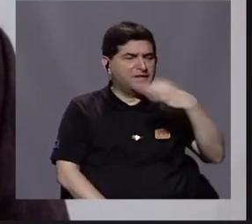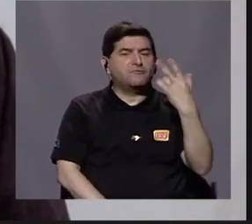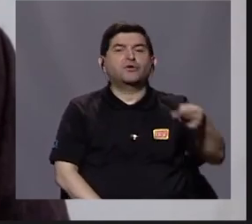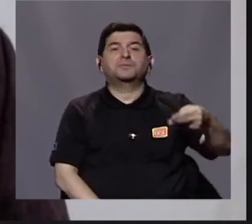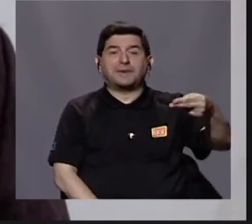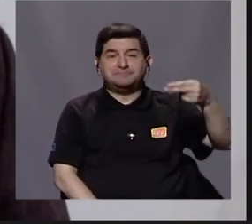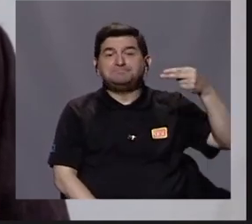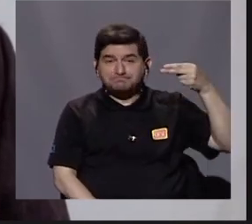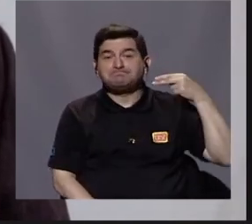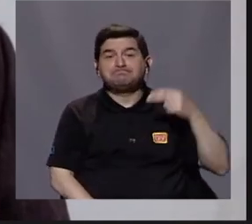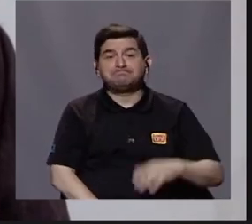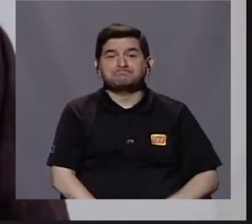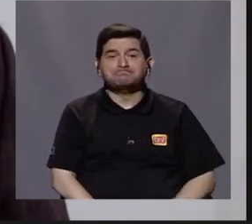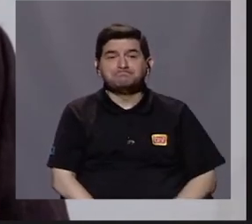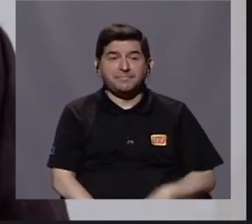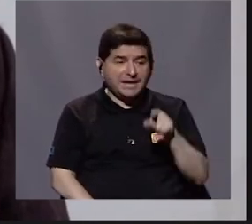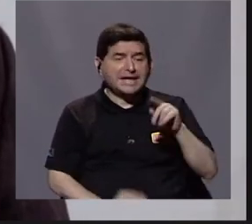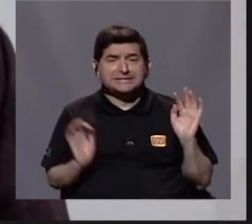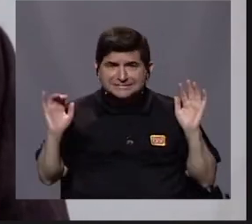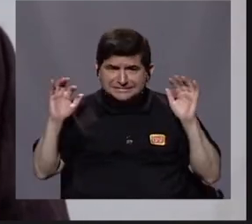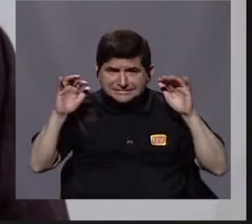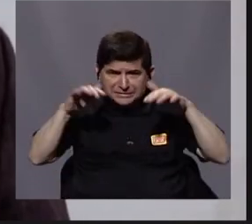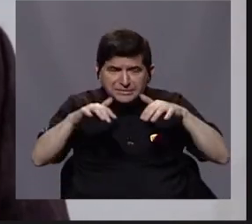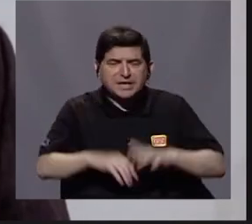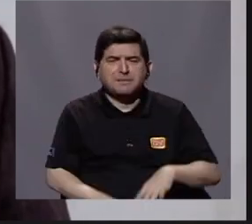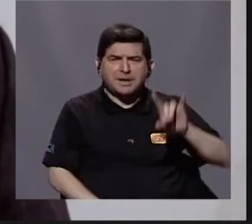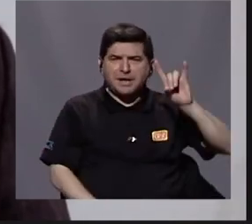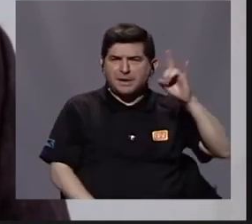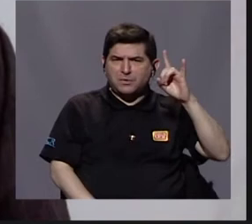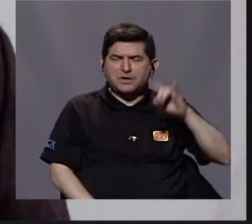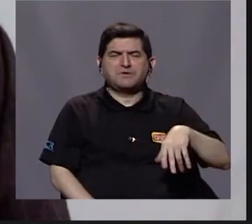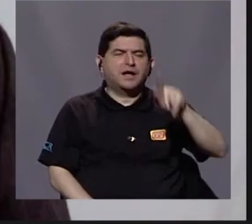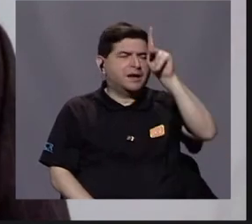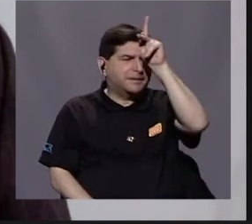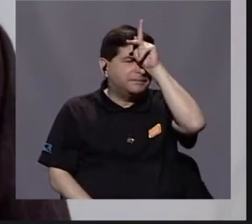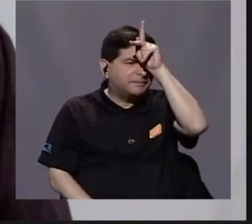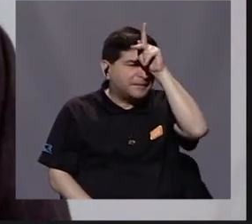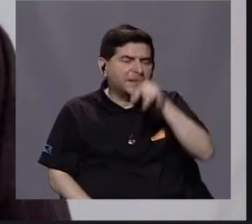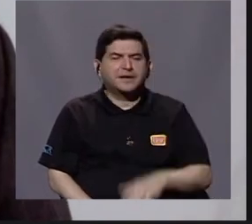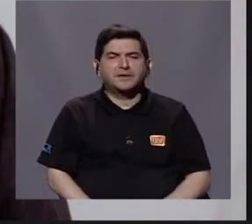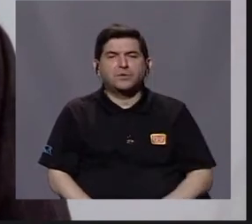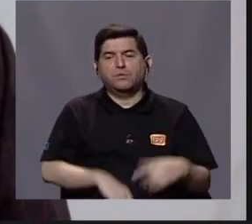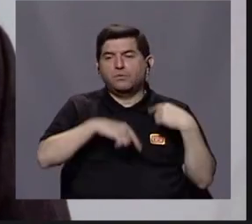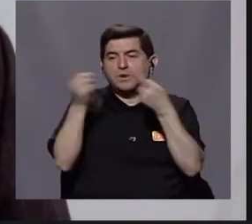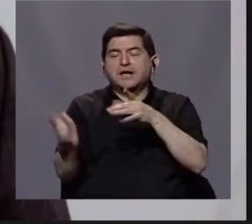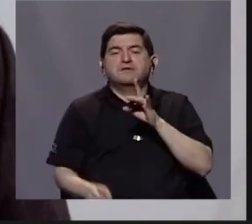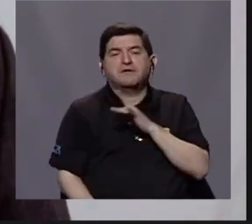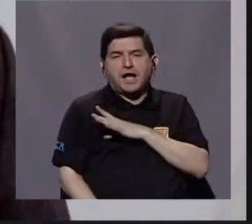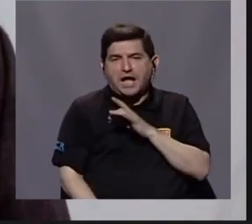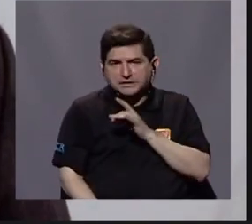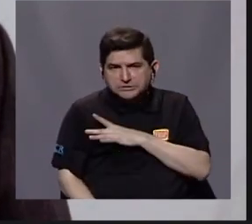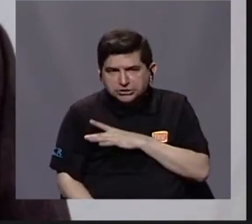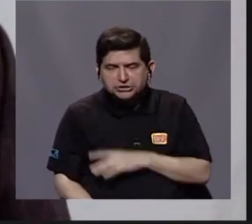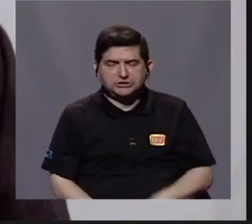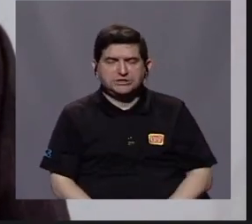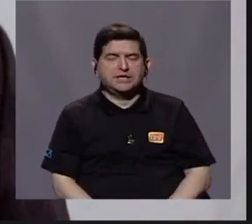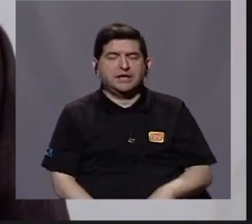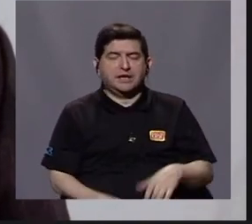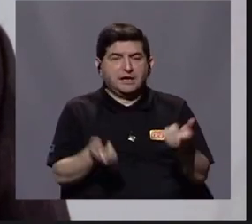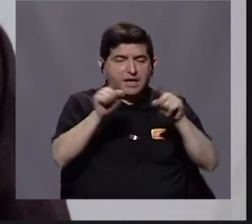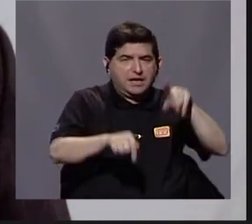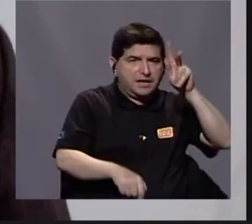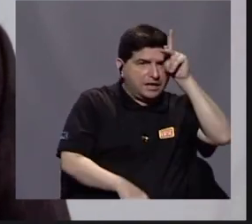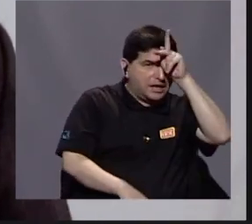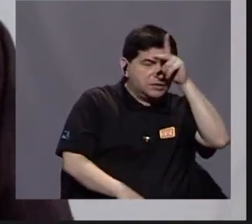histórica, esta migración boliviana, peruana, hacia Chile, en el caso del Perú, hacia